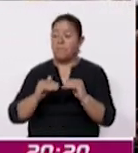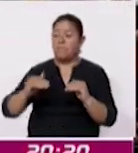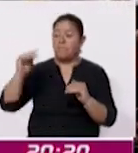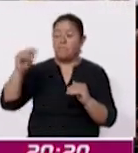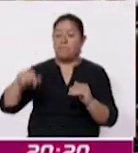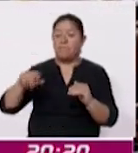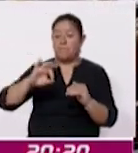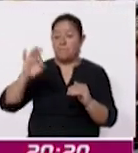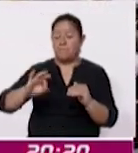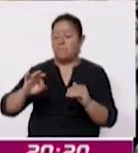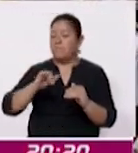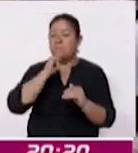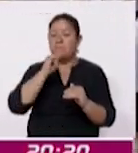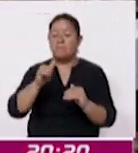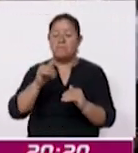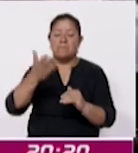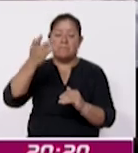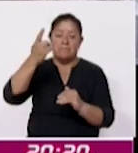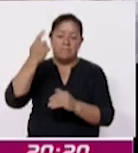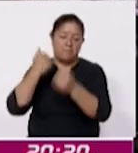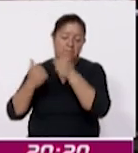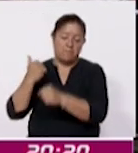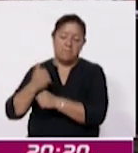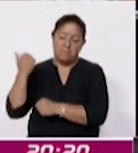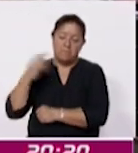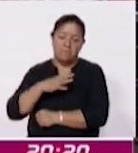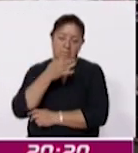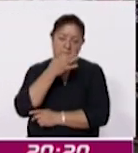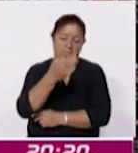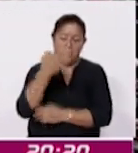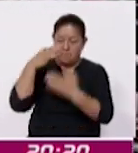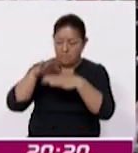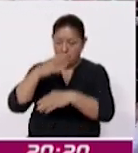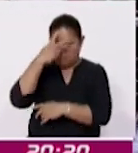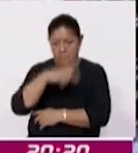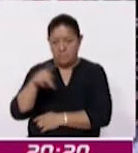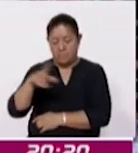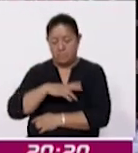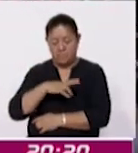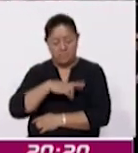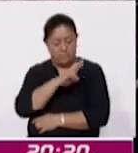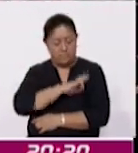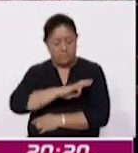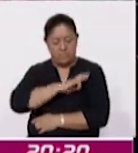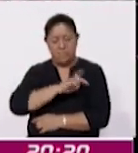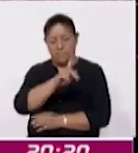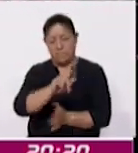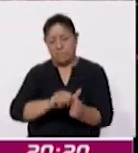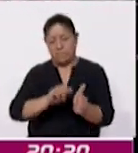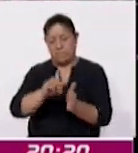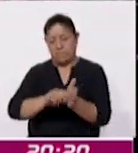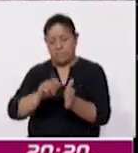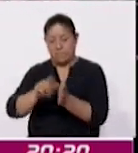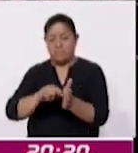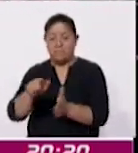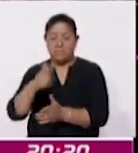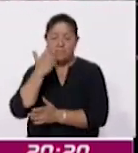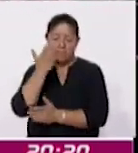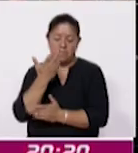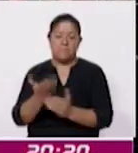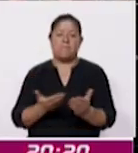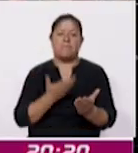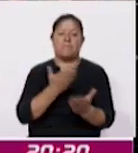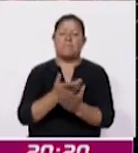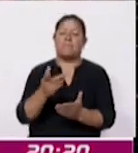reportada por el Banco de México en el año anterior respecto de la cantidad pactada como renta mensual. La propuesta busca regular los precios de